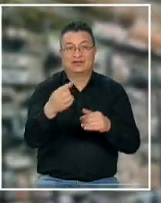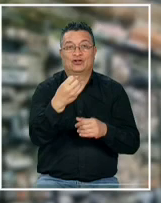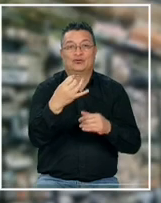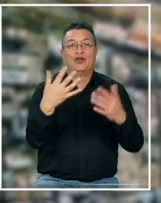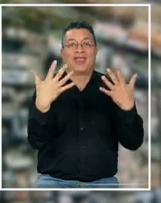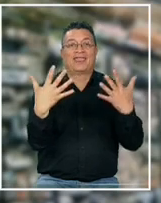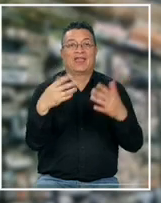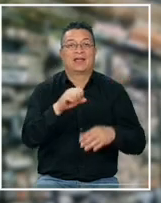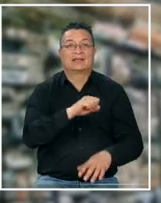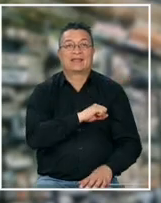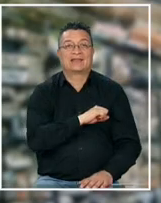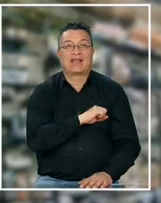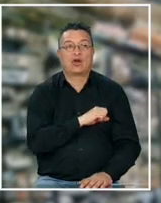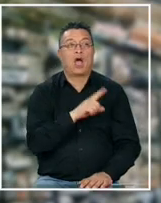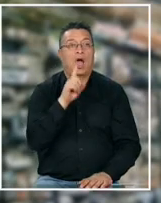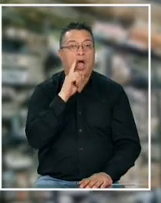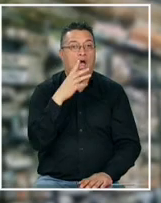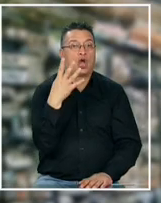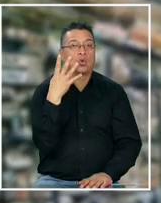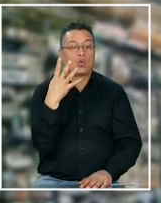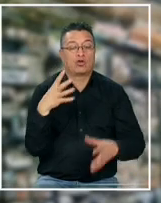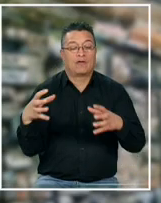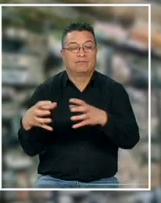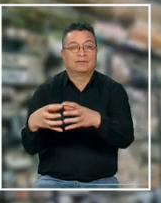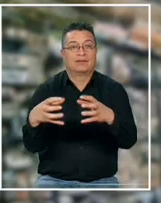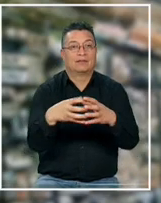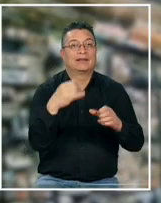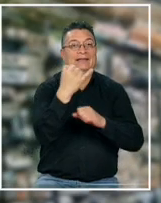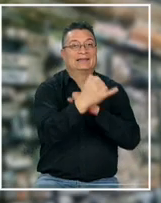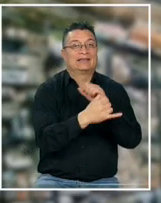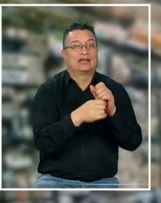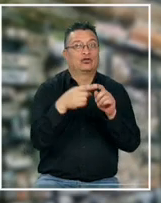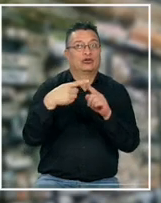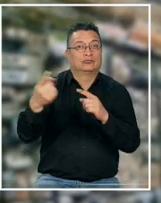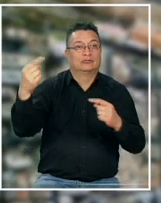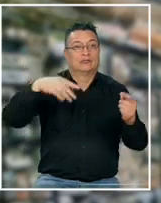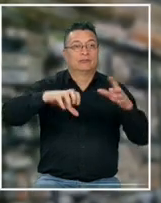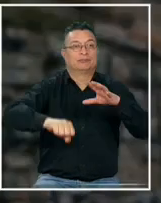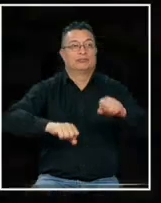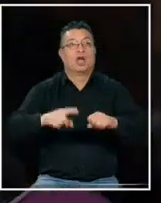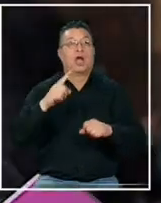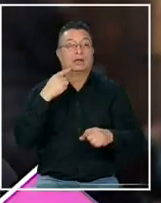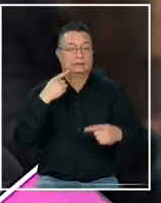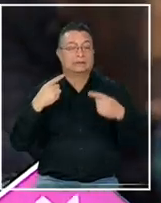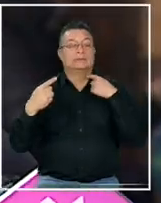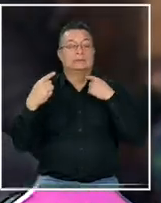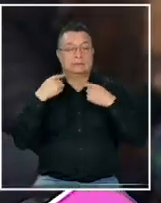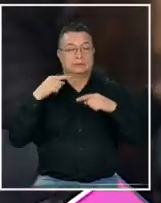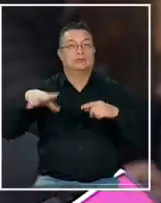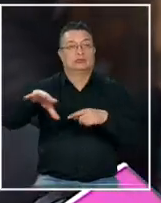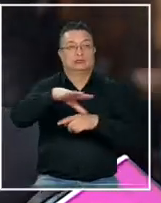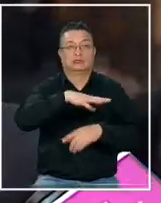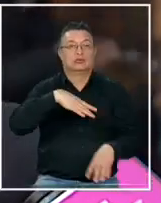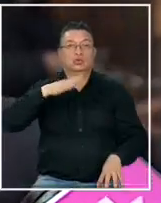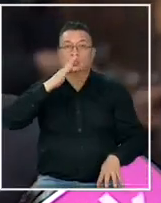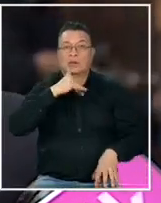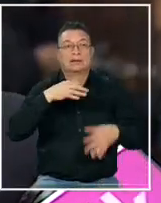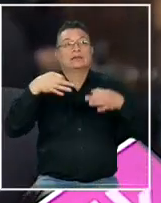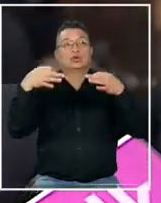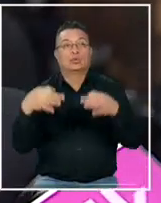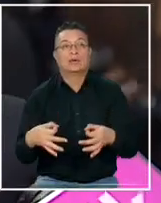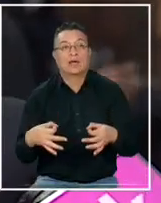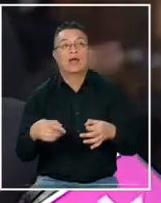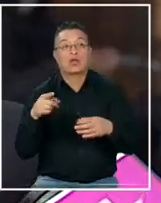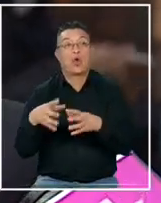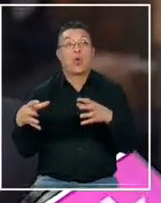10 de Santiago donde operan cuatro bandas extranjeras un barrio un que ha sido afectado por situaciones de inseguridad y que